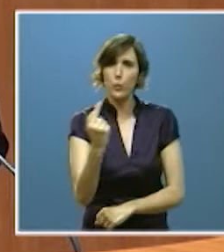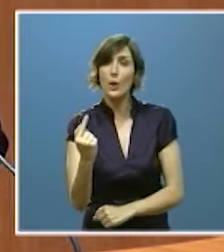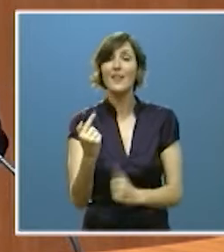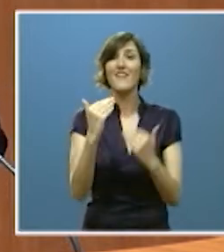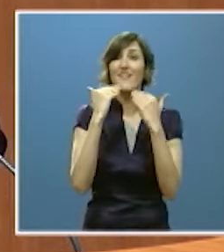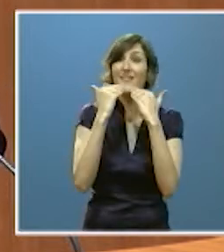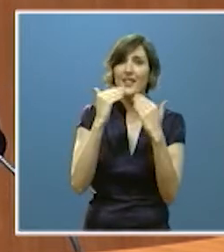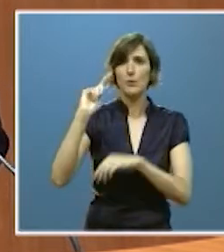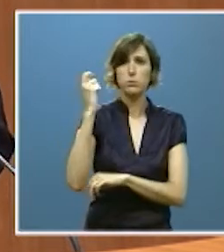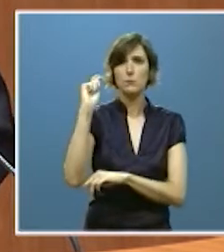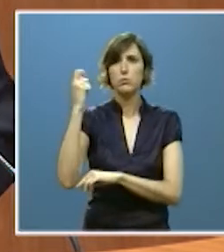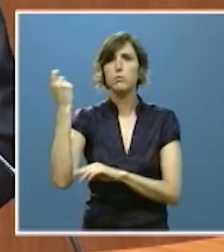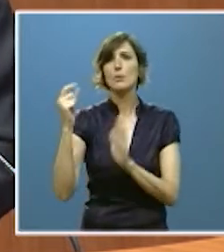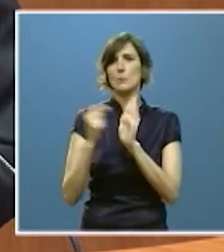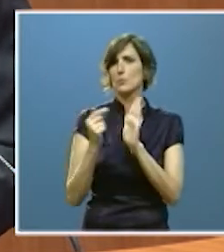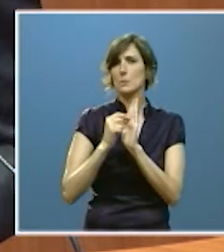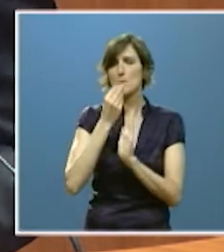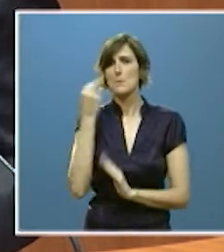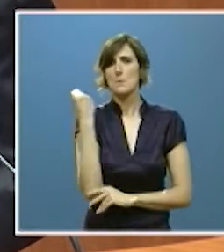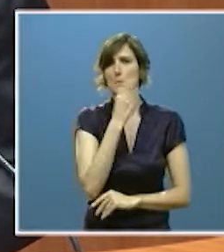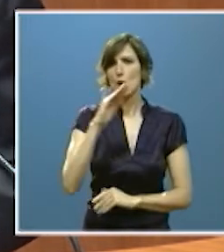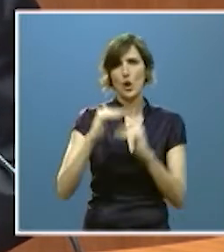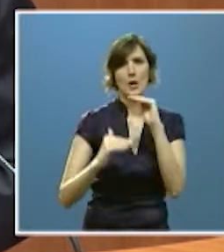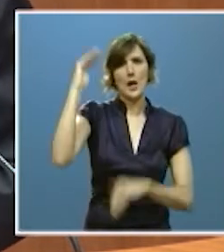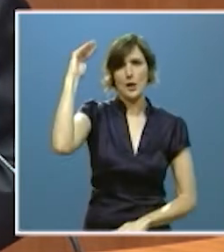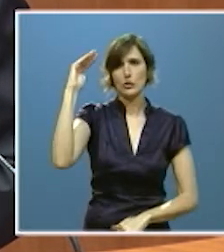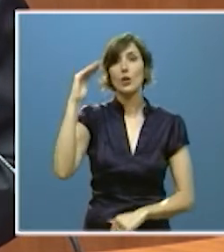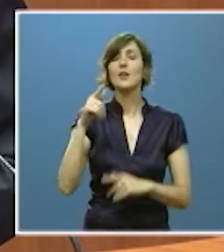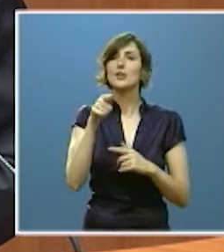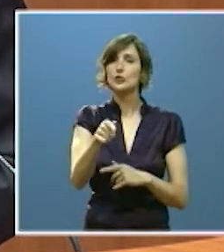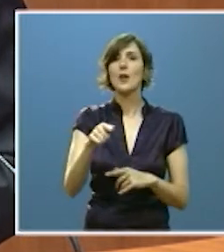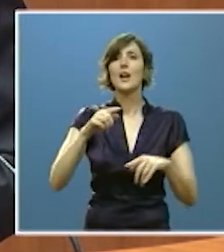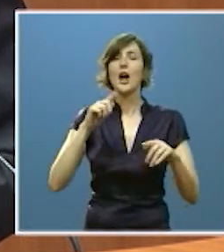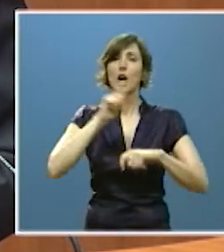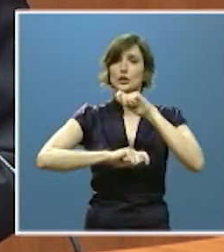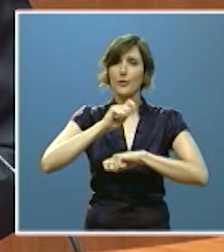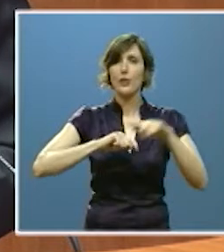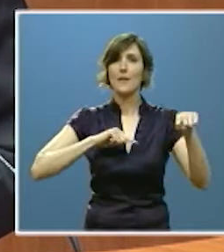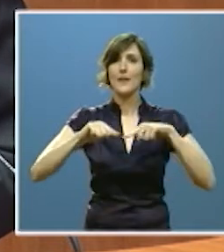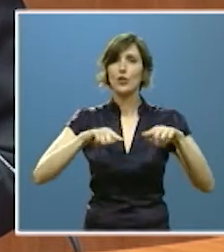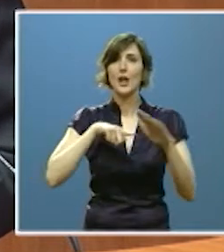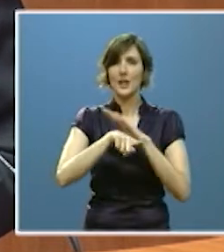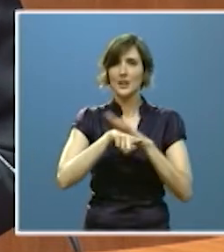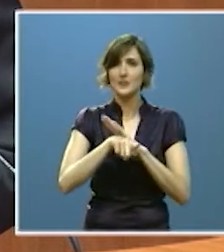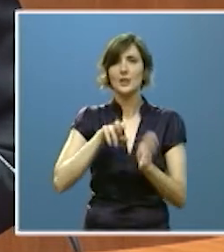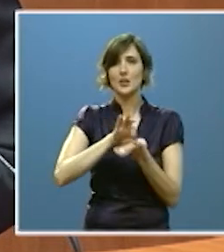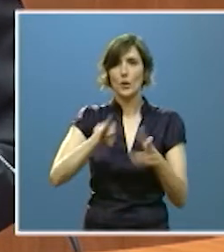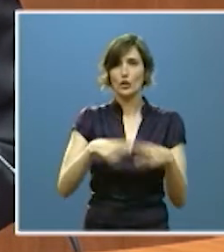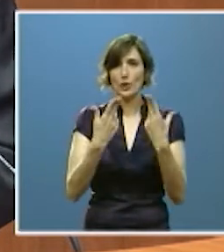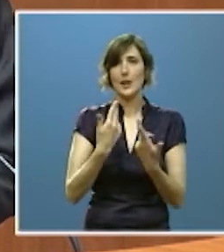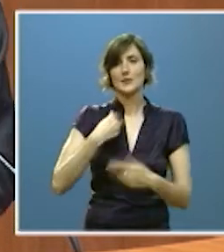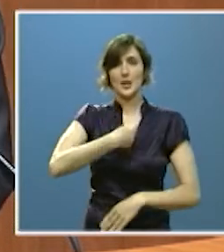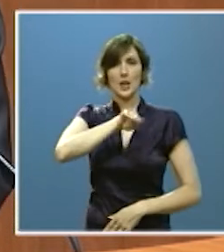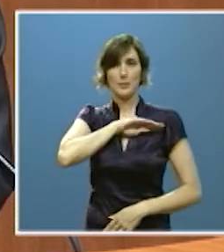alcanzando las calificaciones más altas así la asociación de directoras y gerentes de servicios sociales de España